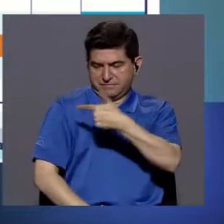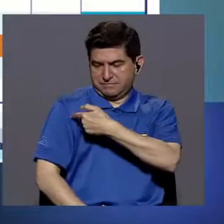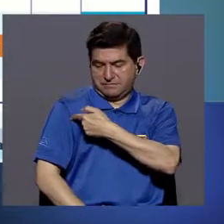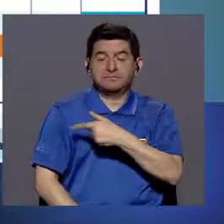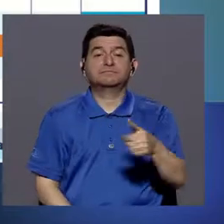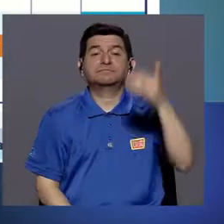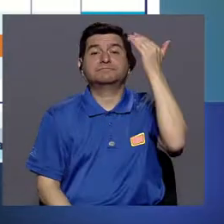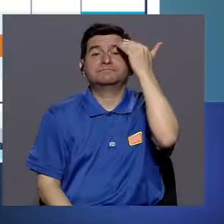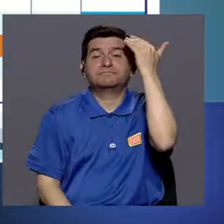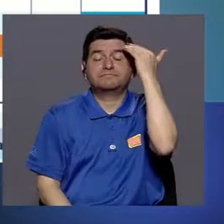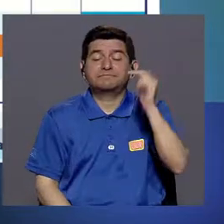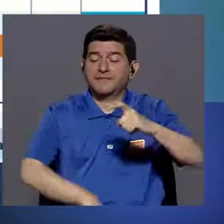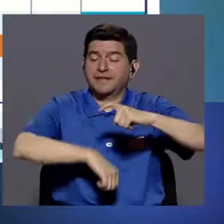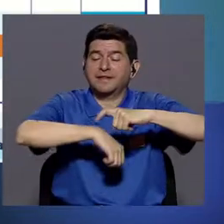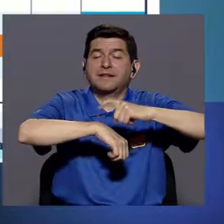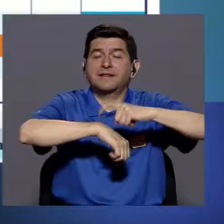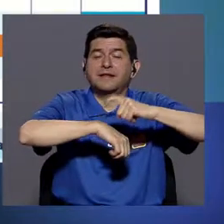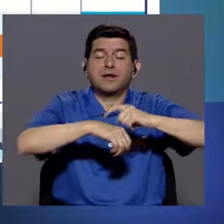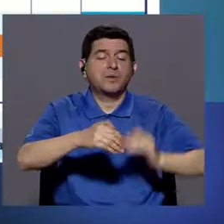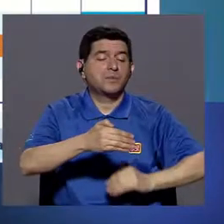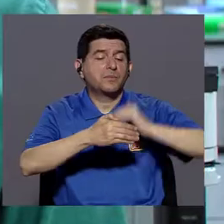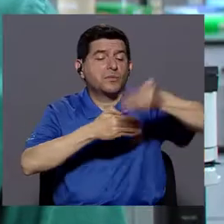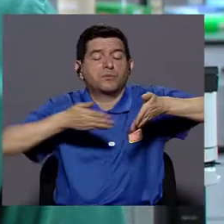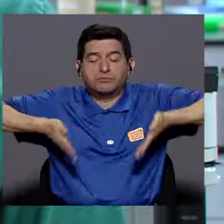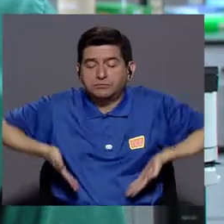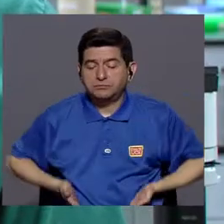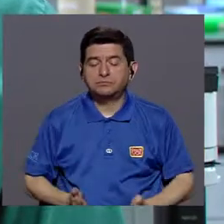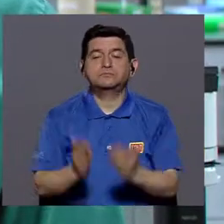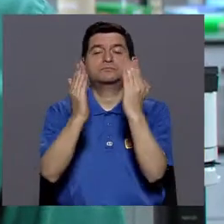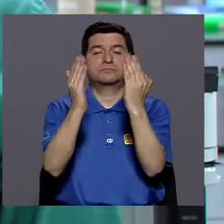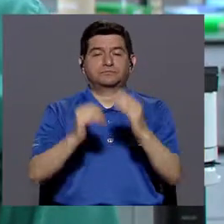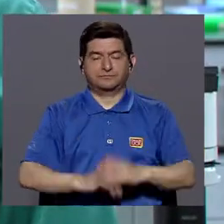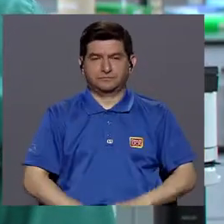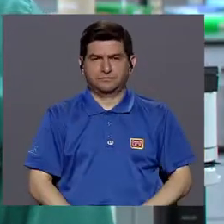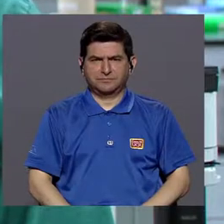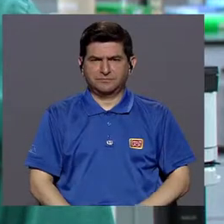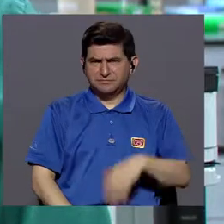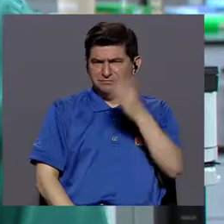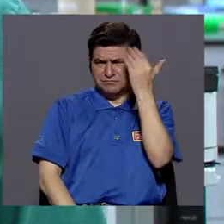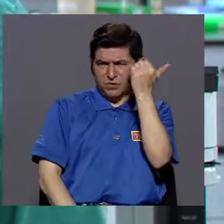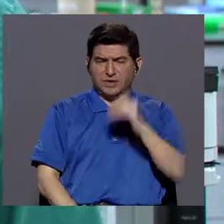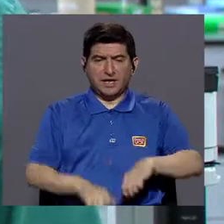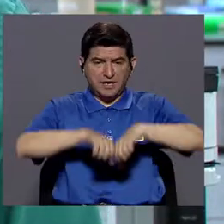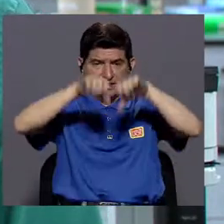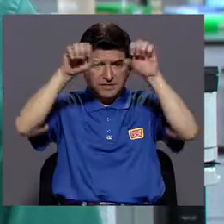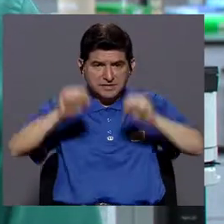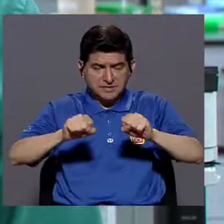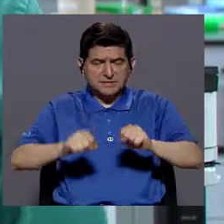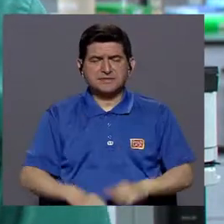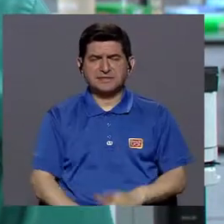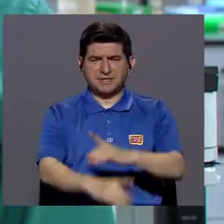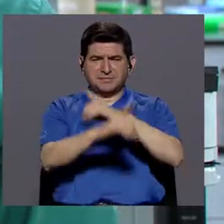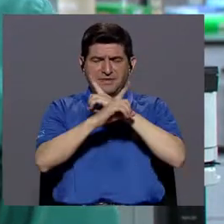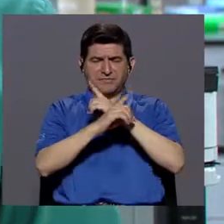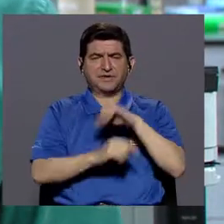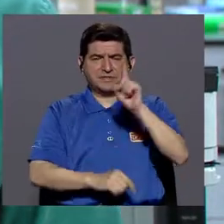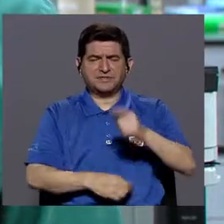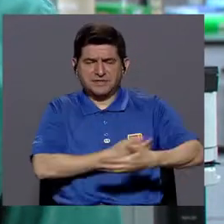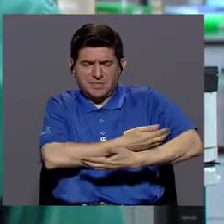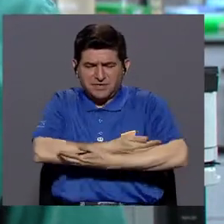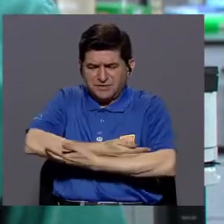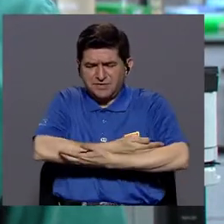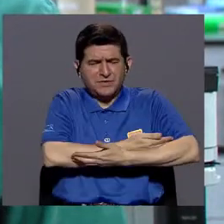en particular hay que tener mucho en cuenta el tiempo después del nacimiento. Porque el sistema